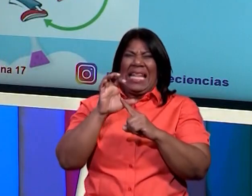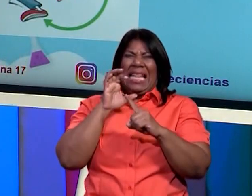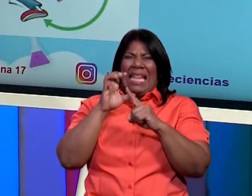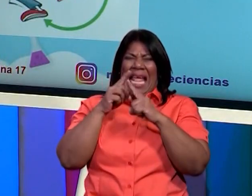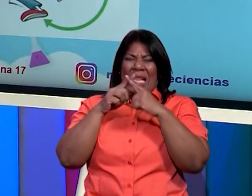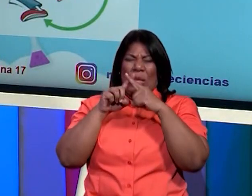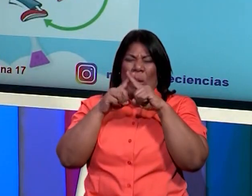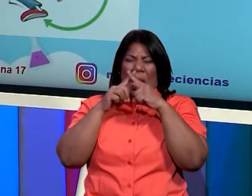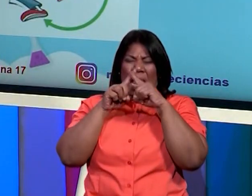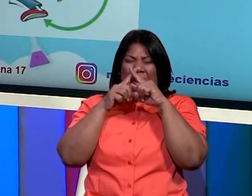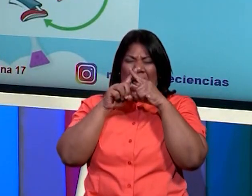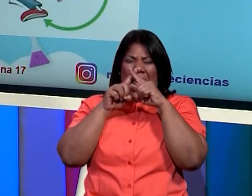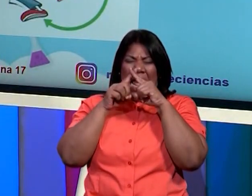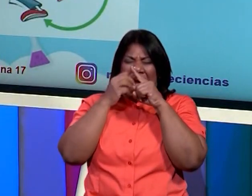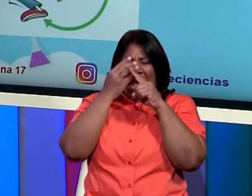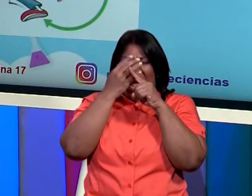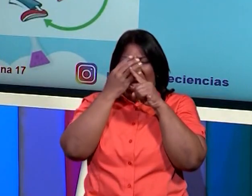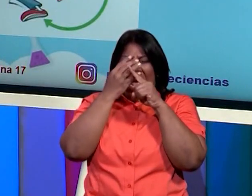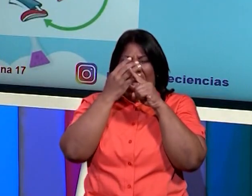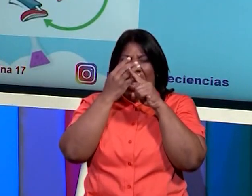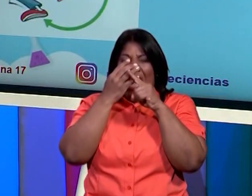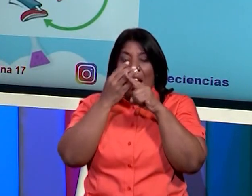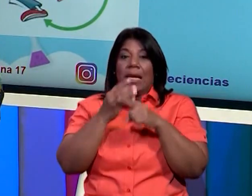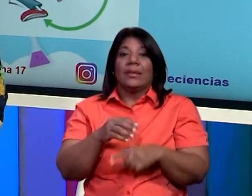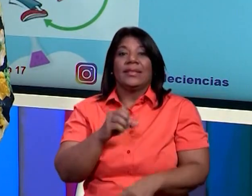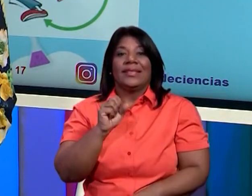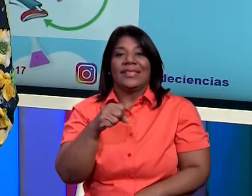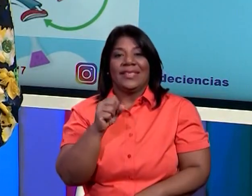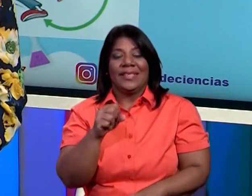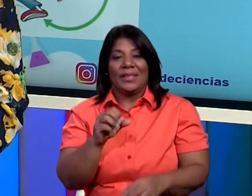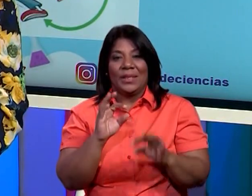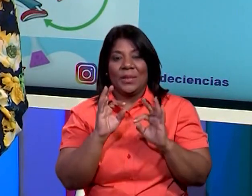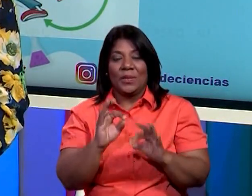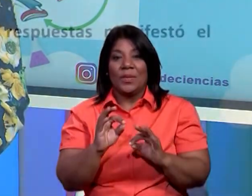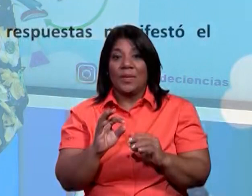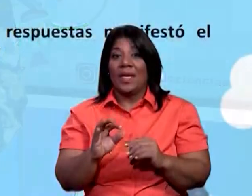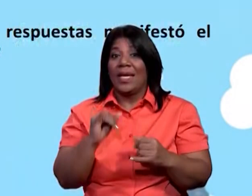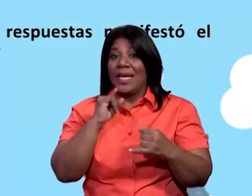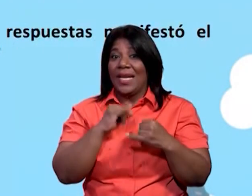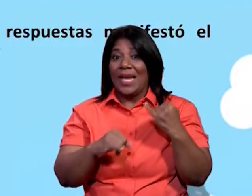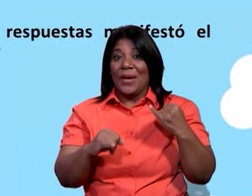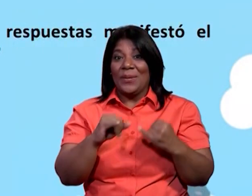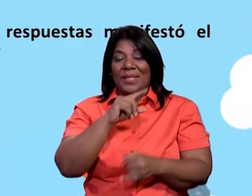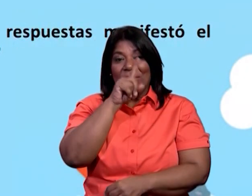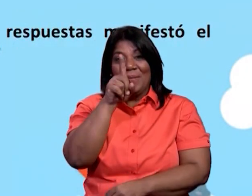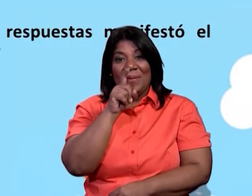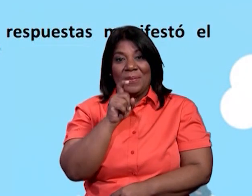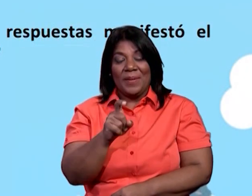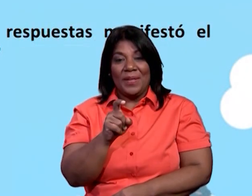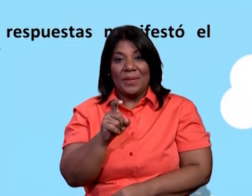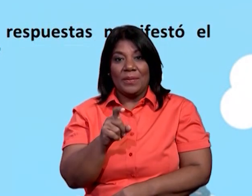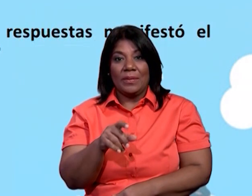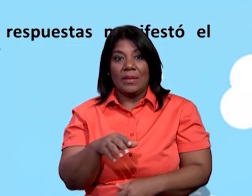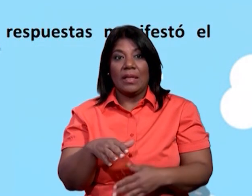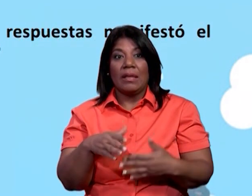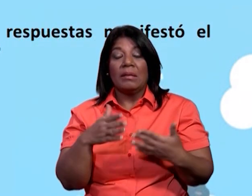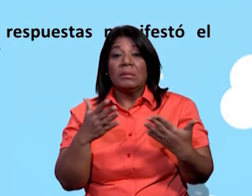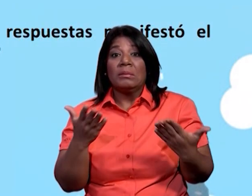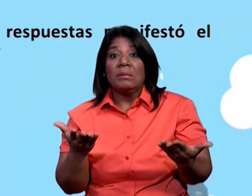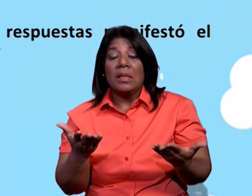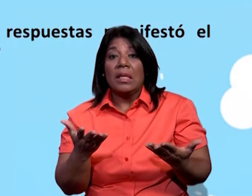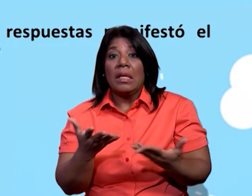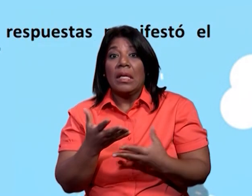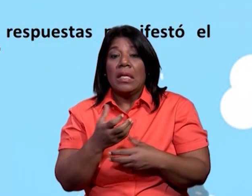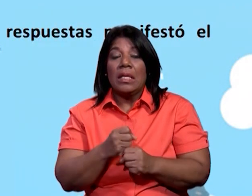hoy mi dedo me duele verdad muy bien y la última pregunta qué reacciones o